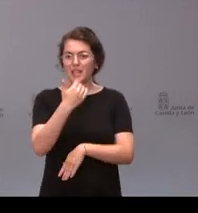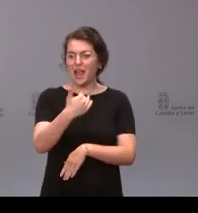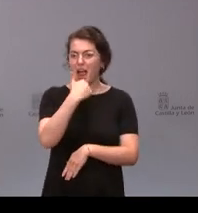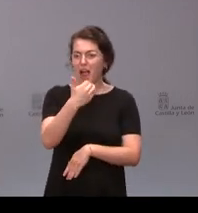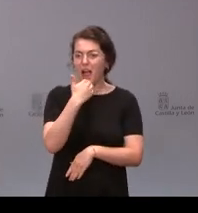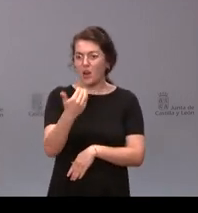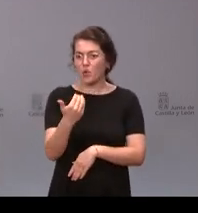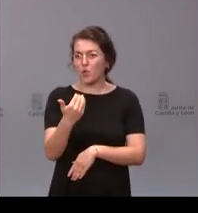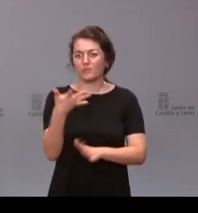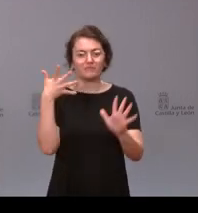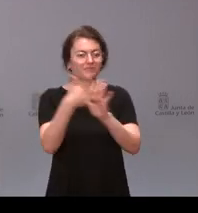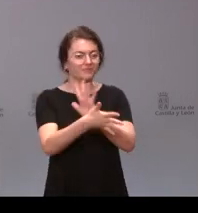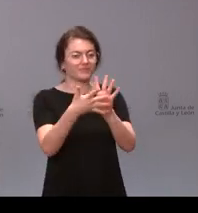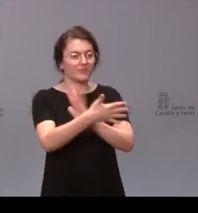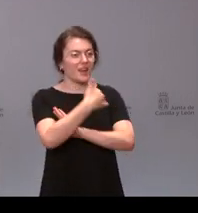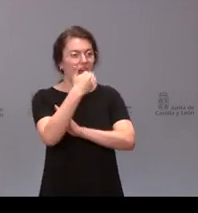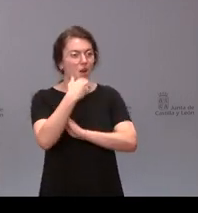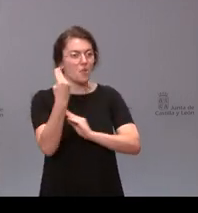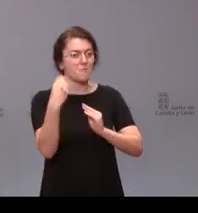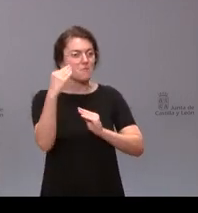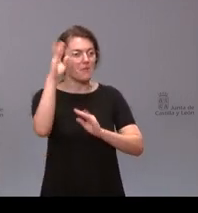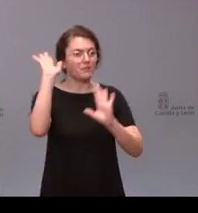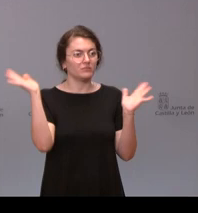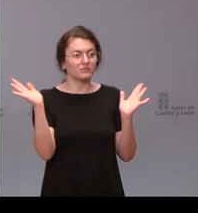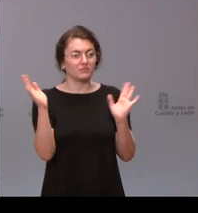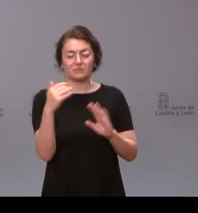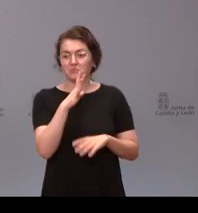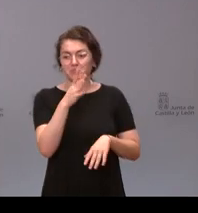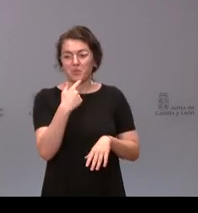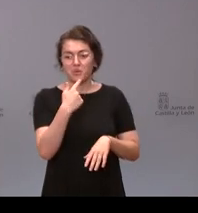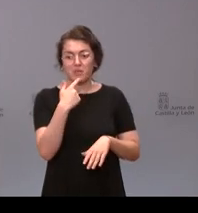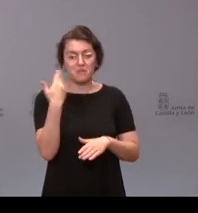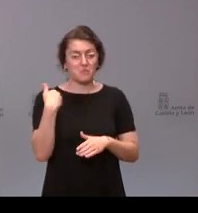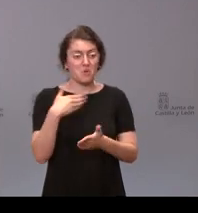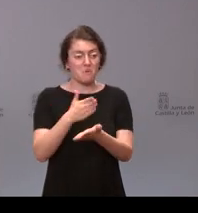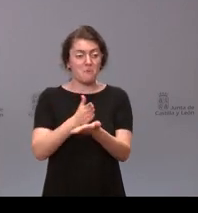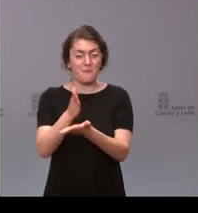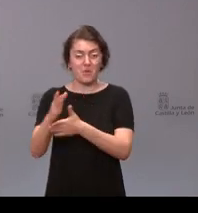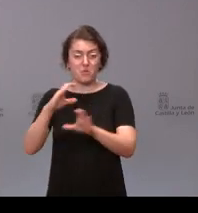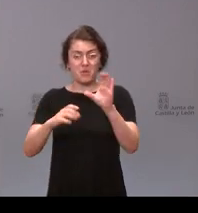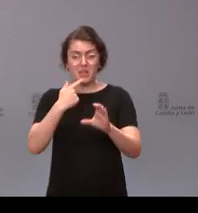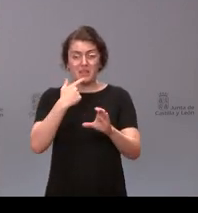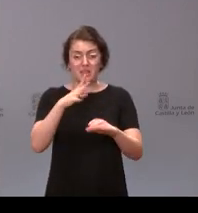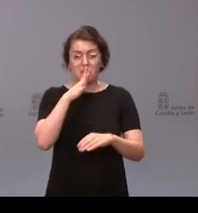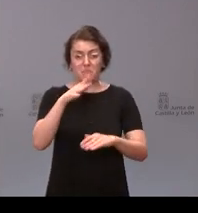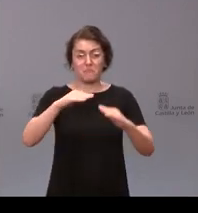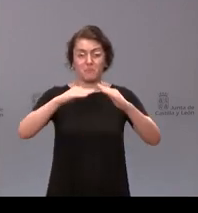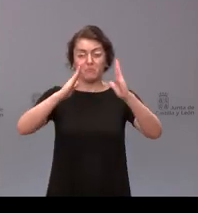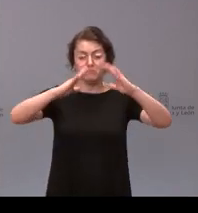mayores de la que han dado a los medios públicamente de que se debía al parecer a un movimiento de tierra